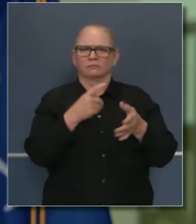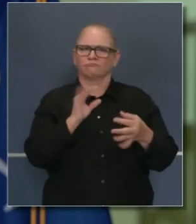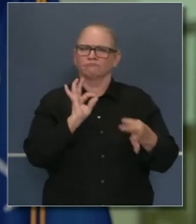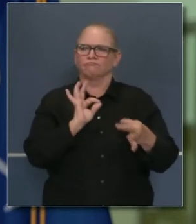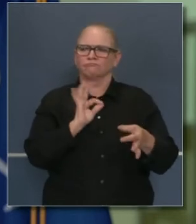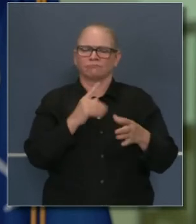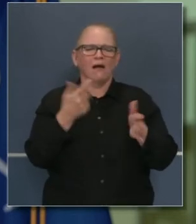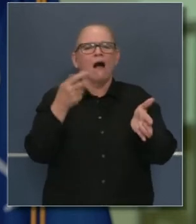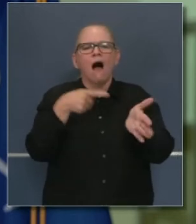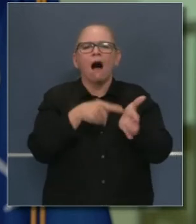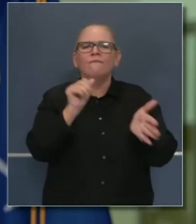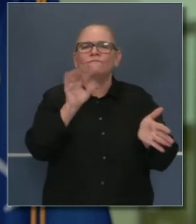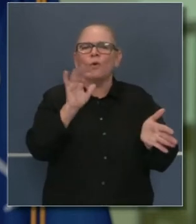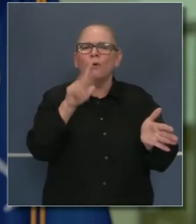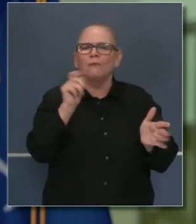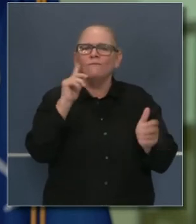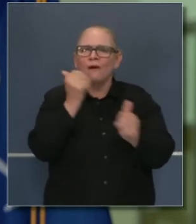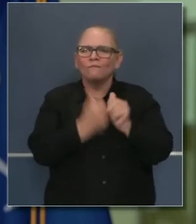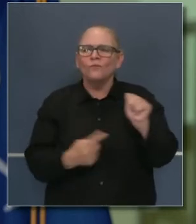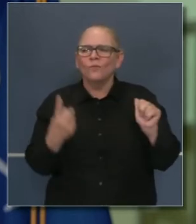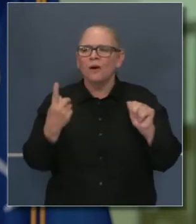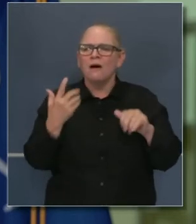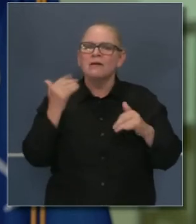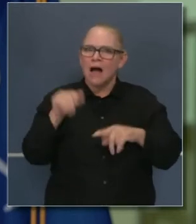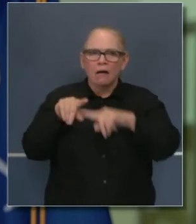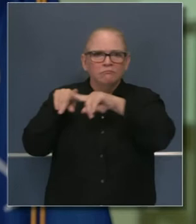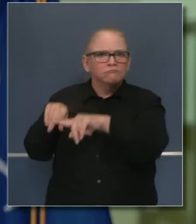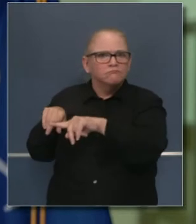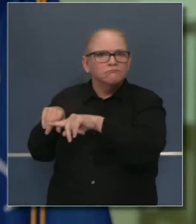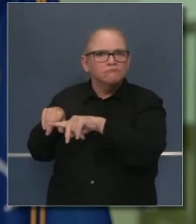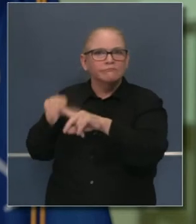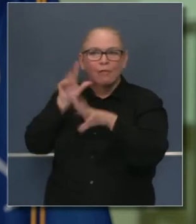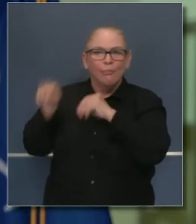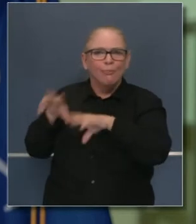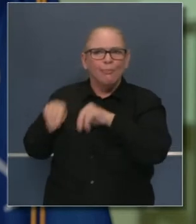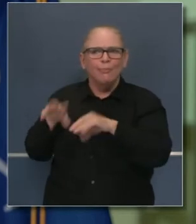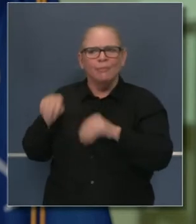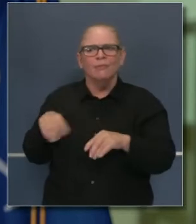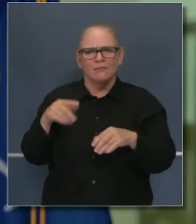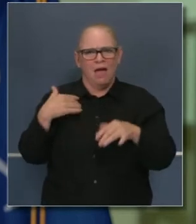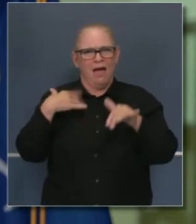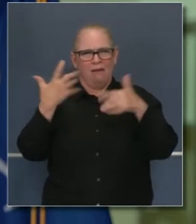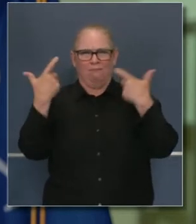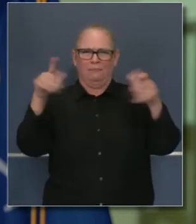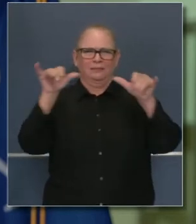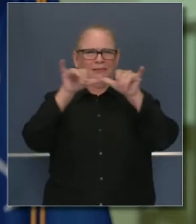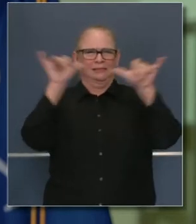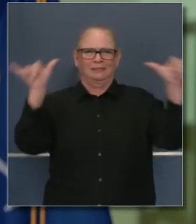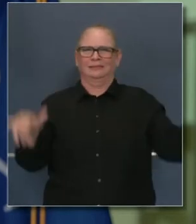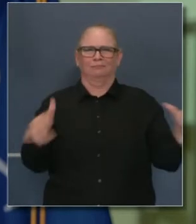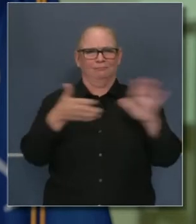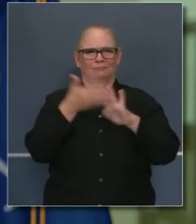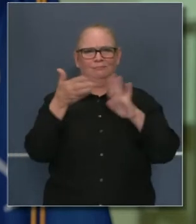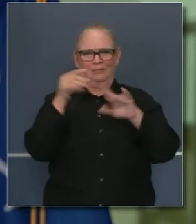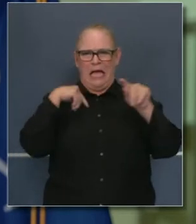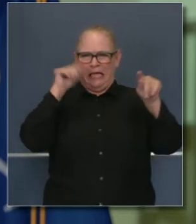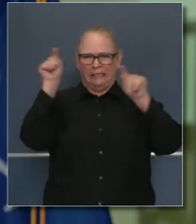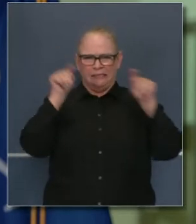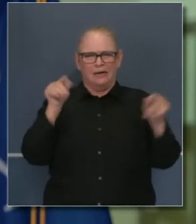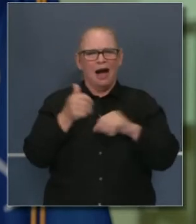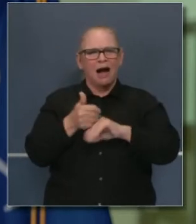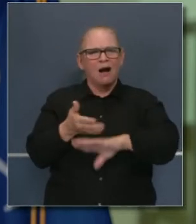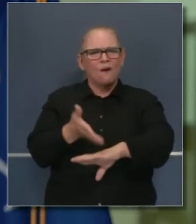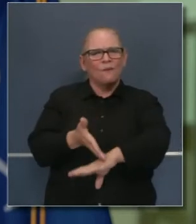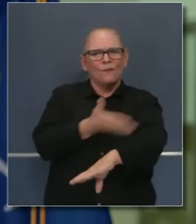la adquisición de energía más sensible a precios, también una estrategia más dinámica y